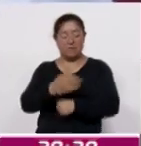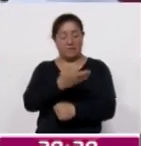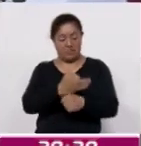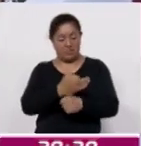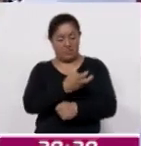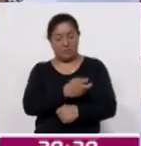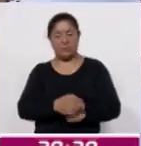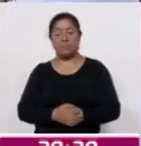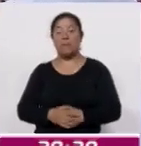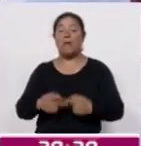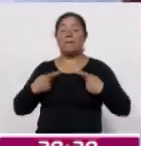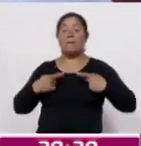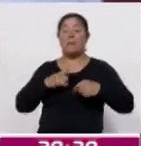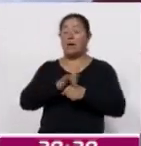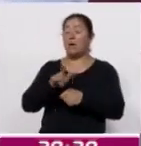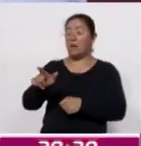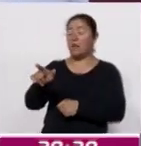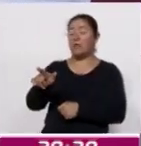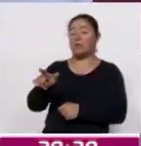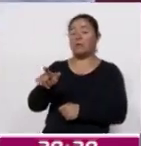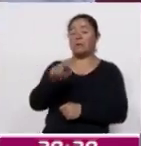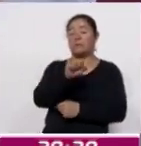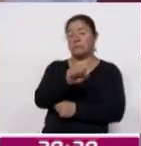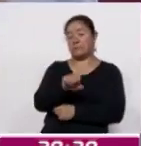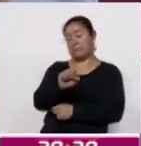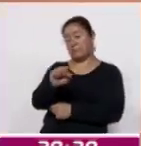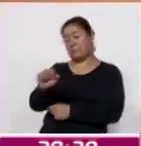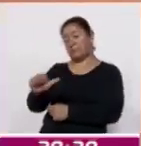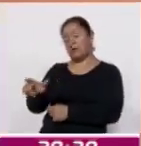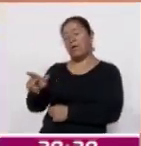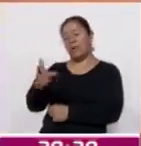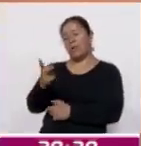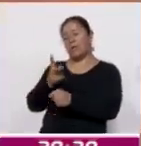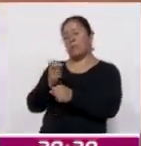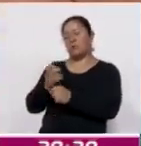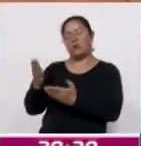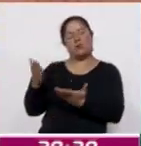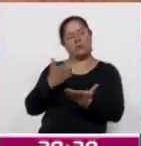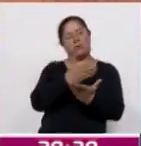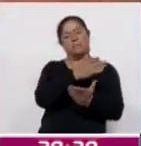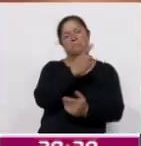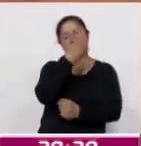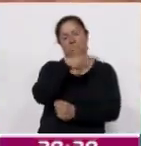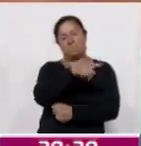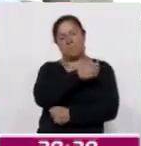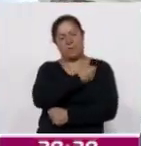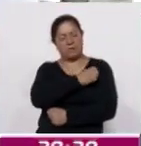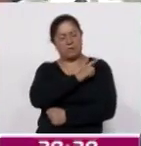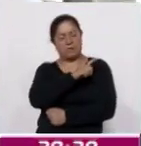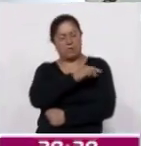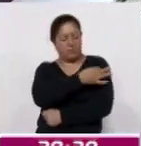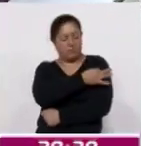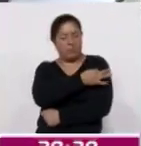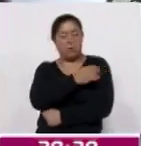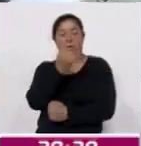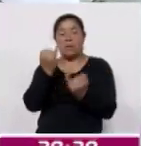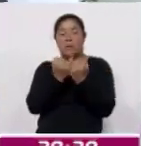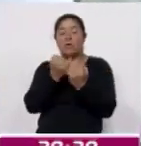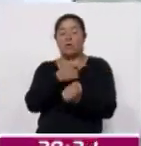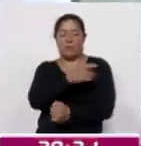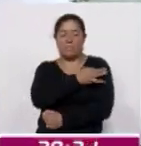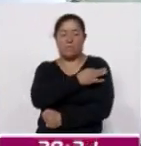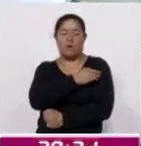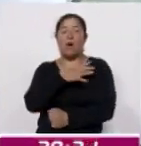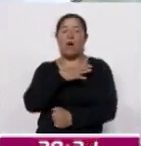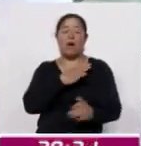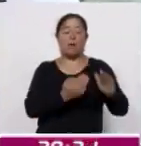El personal del sector salud invitó a la población a acudir a su unidad médica más cercana para recibir el biológico, así como a los módulos de vacunación que